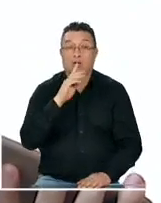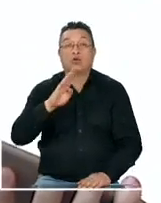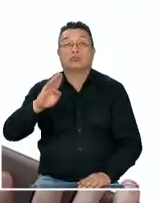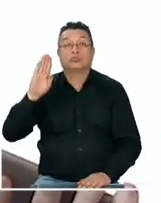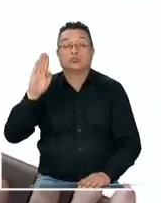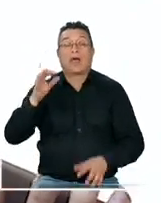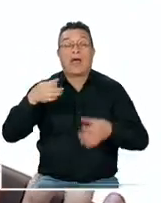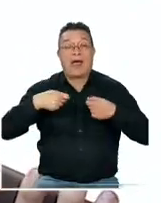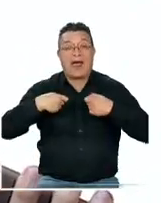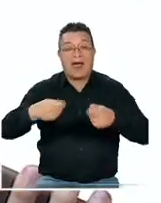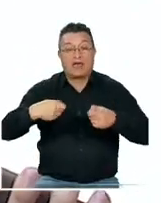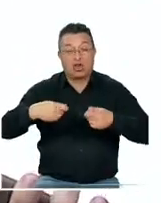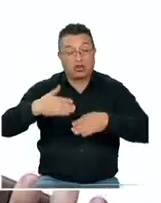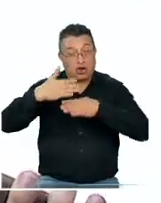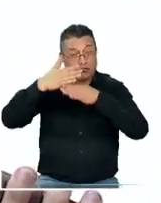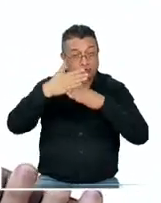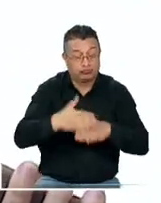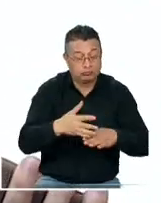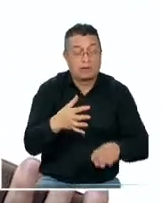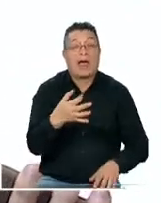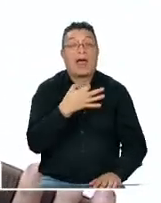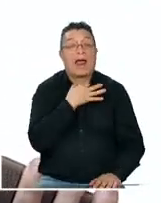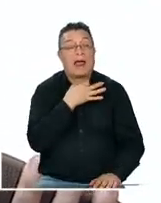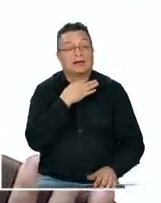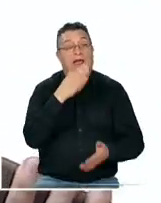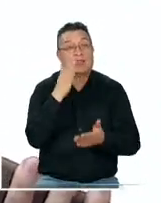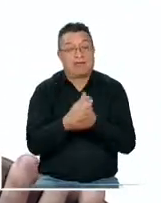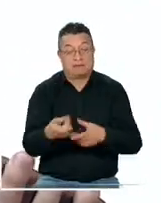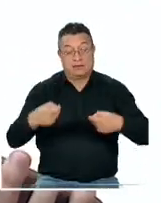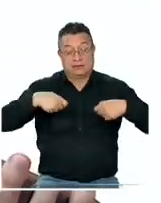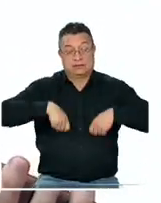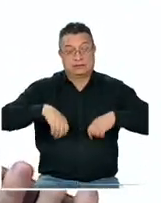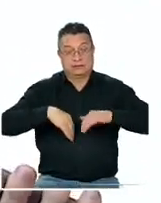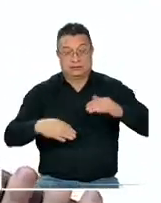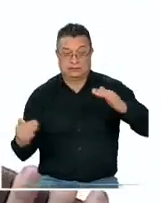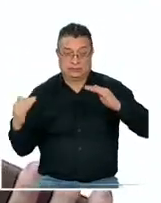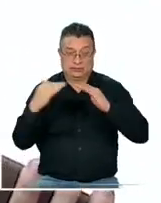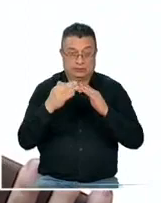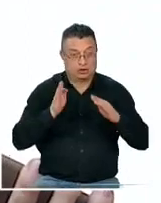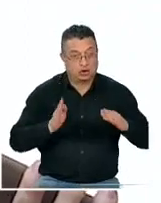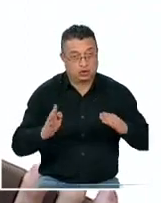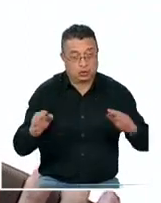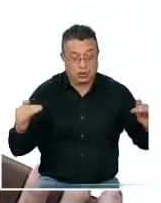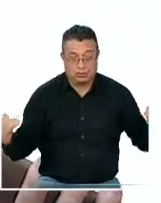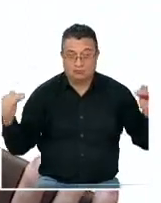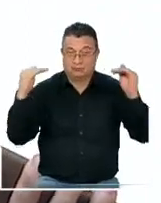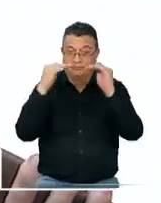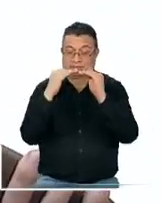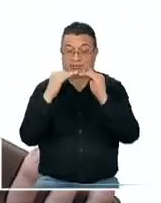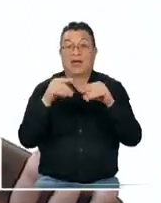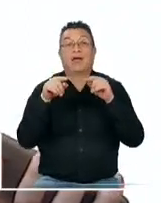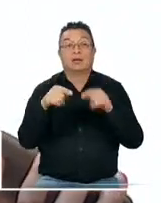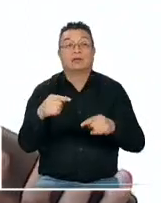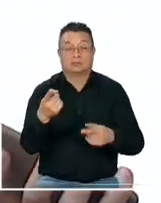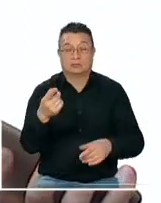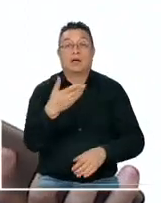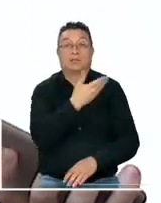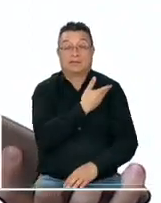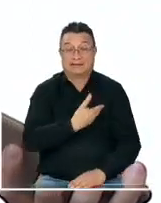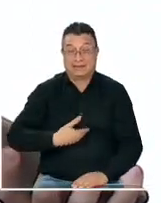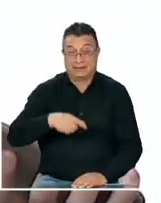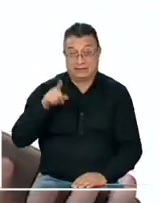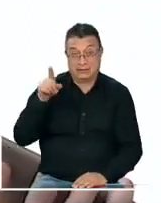gastos permanentes implica garantizar ingresos permanentes y por tanto en su condición de jefe de Estado